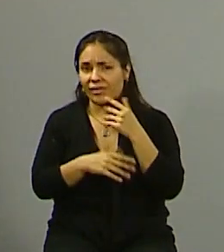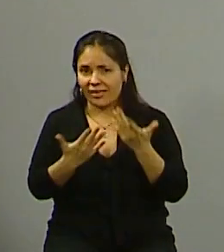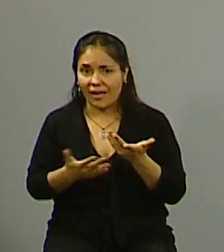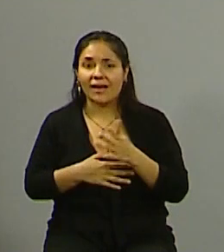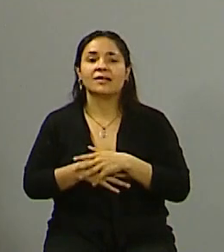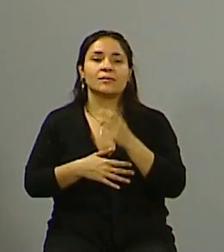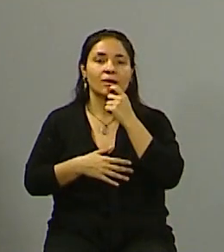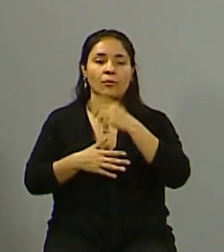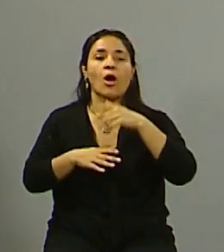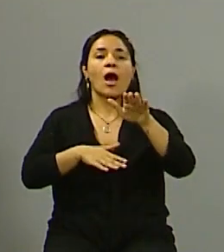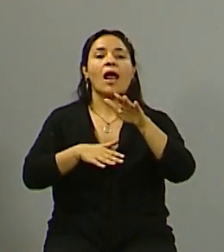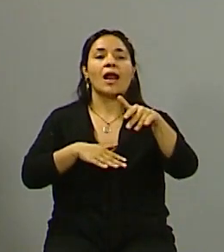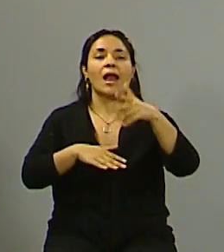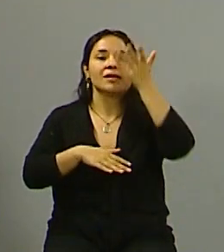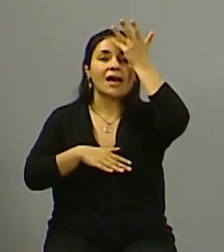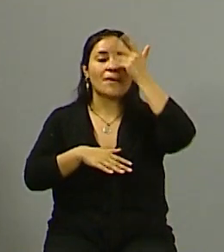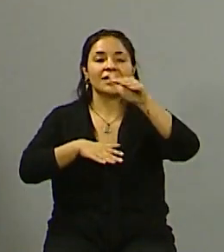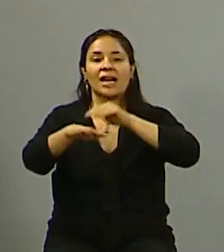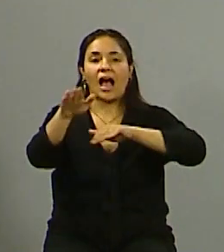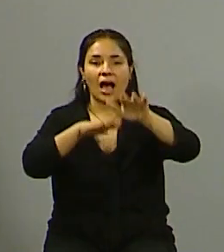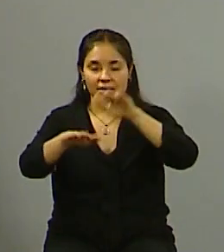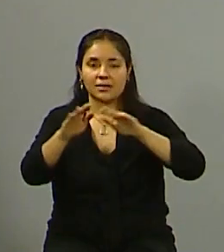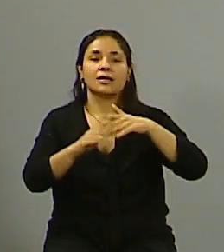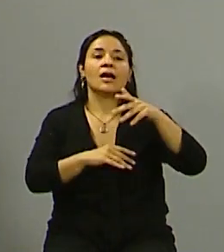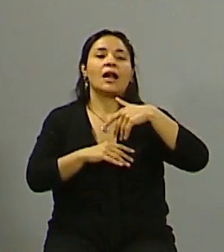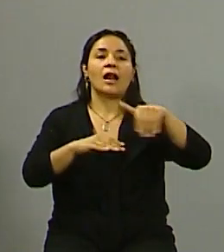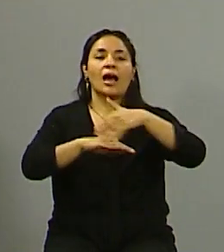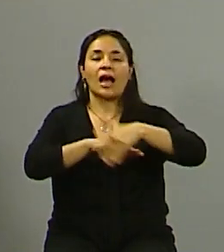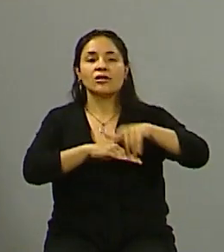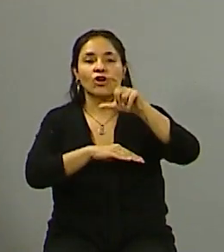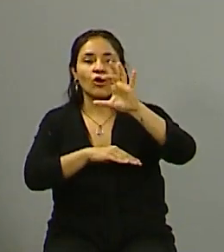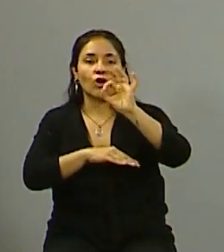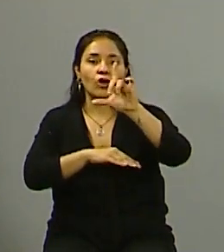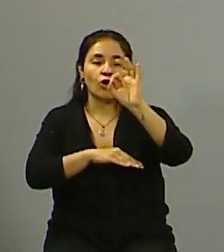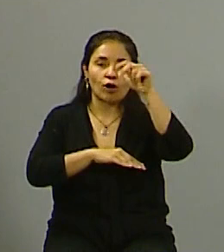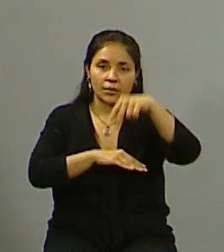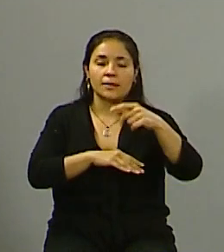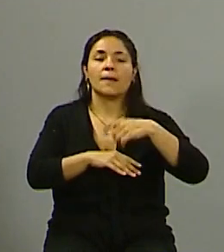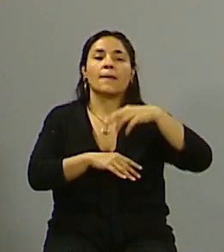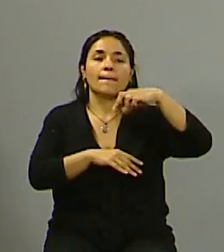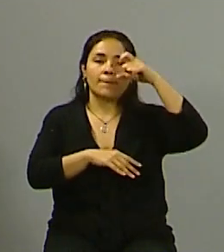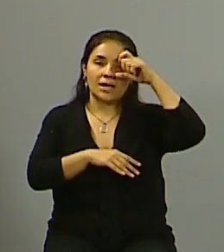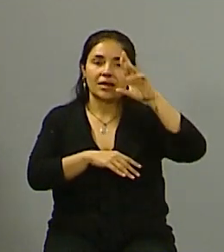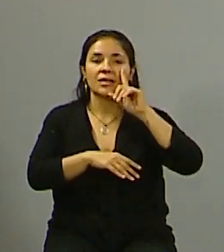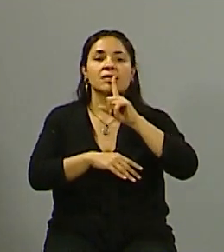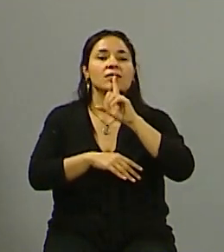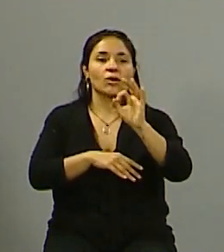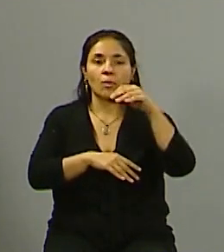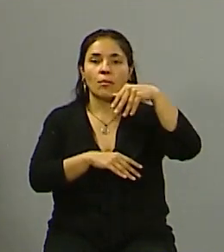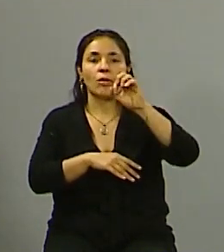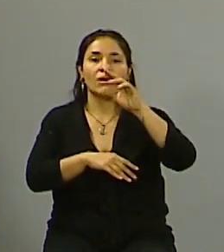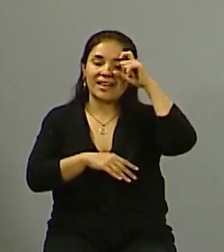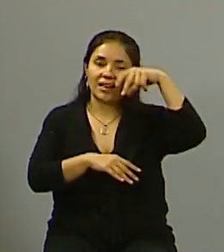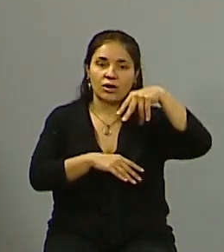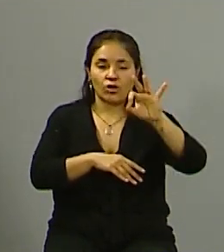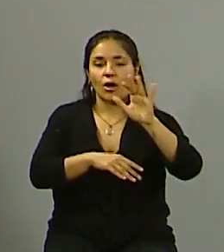ejemplo, calle San Martín, calle Colón, Perito Moreno, todo el sistema de peatronización nueva, todo lo que es Paso de los Andes, Joaquín